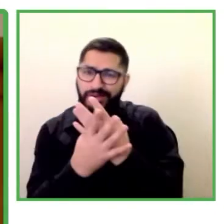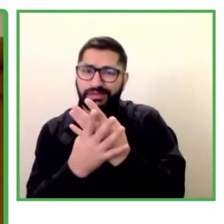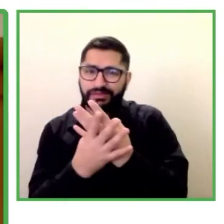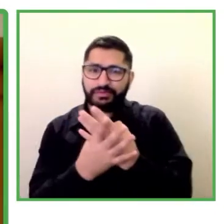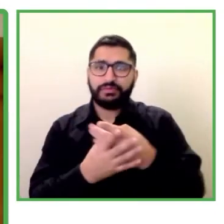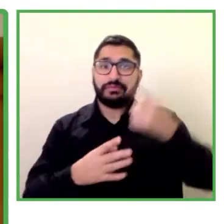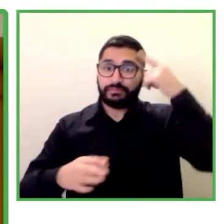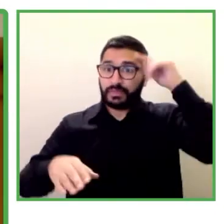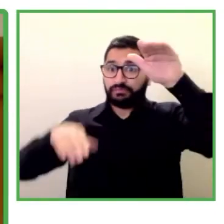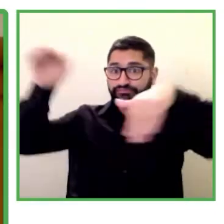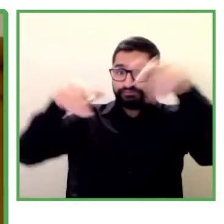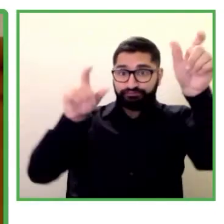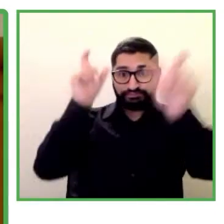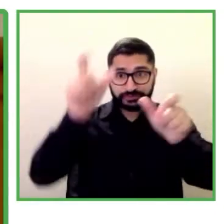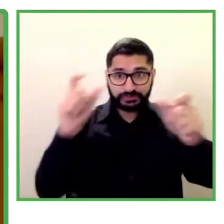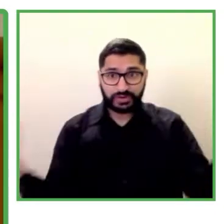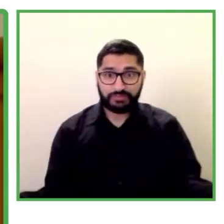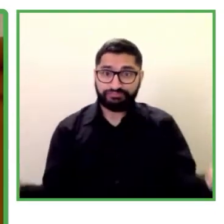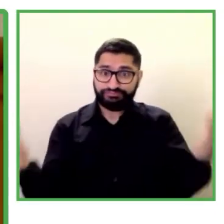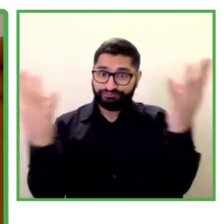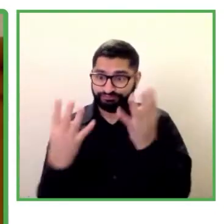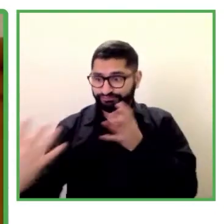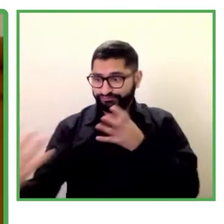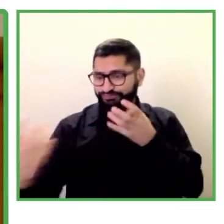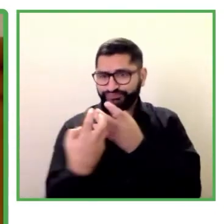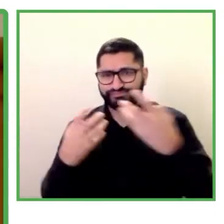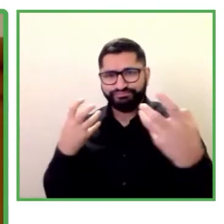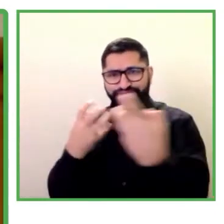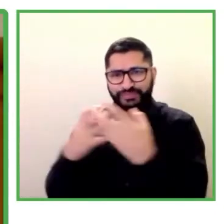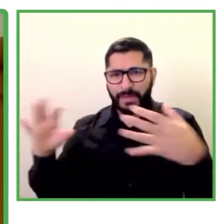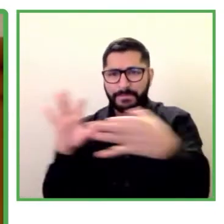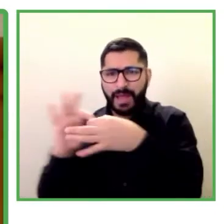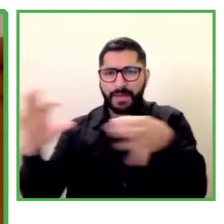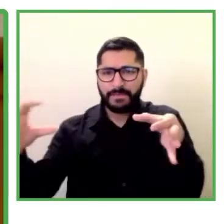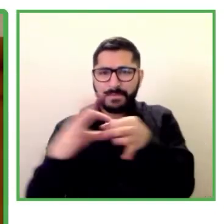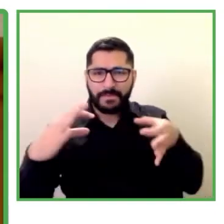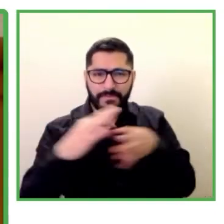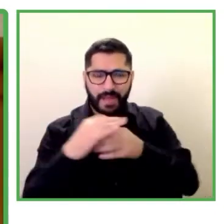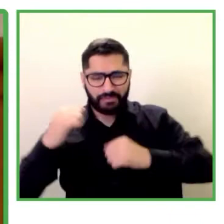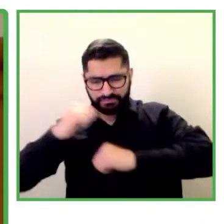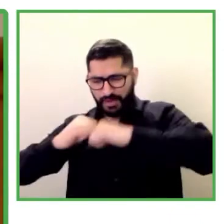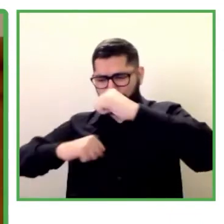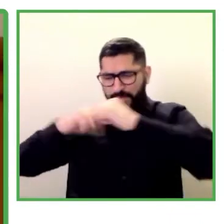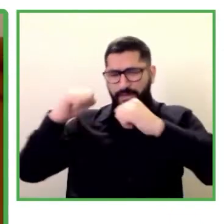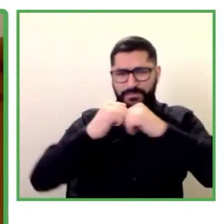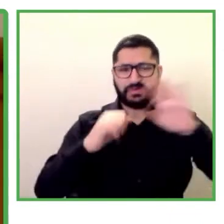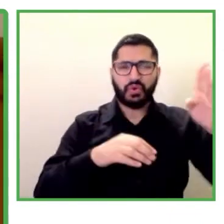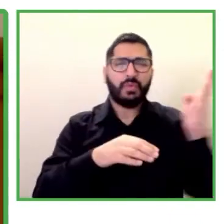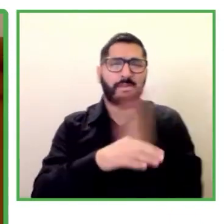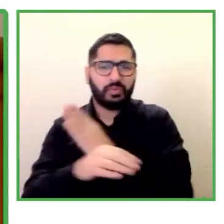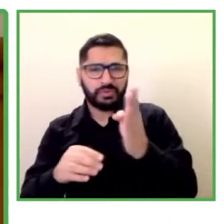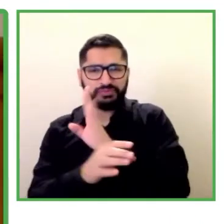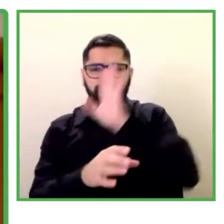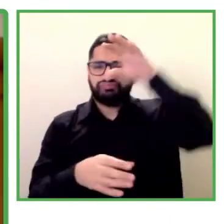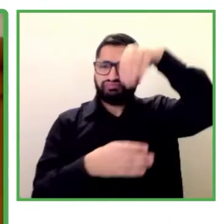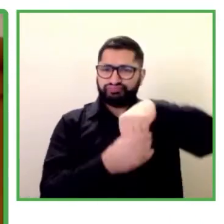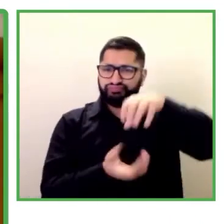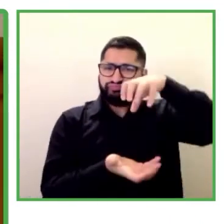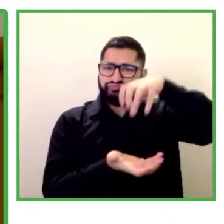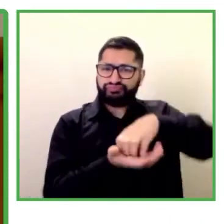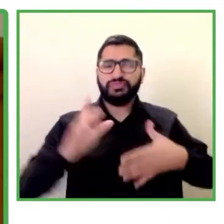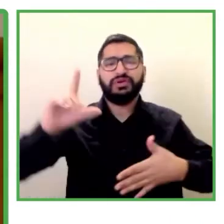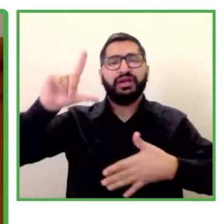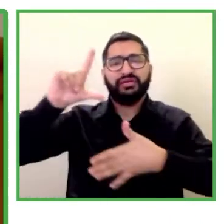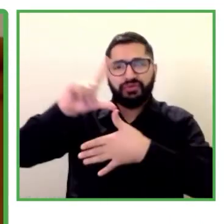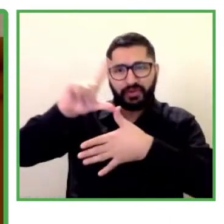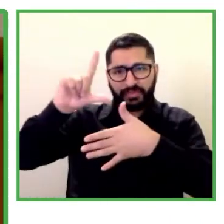pero también a las empresas que trabajan en todo el ámbito regional, en el ámbito latinoamericano, en el ámbito iberoamericano. Pero seguro que